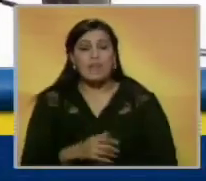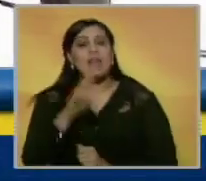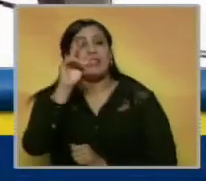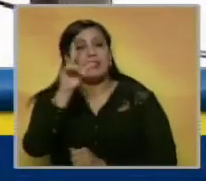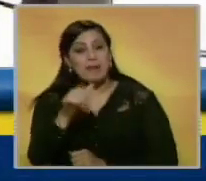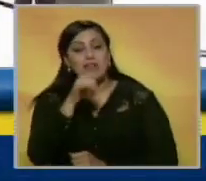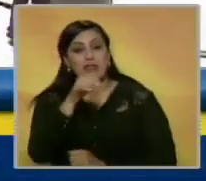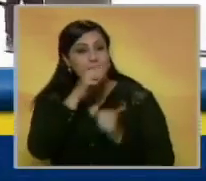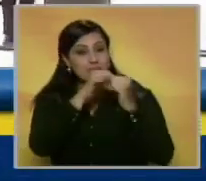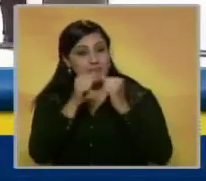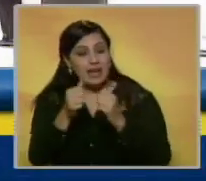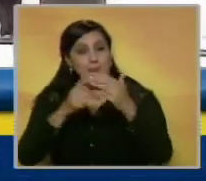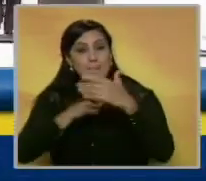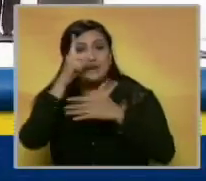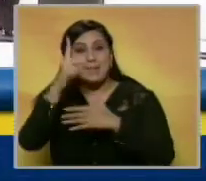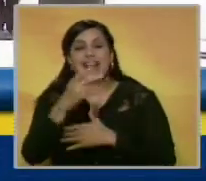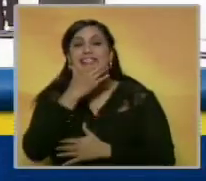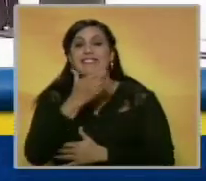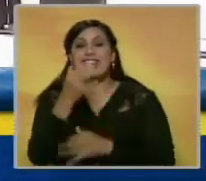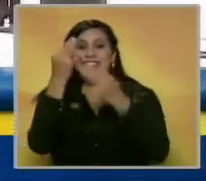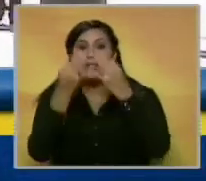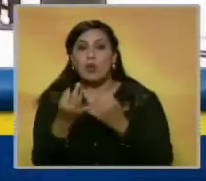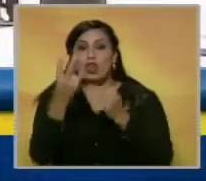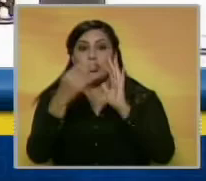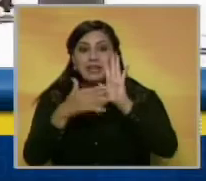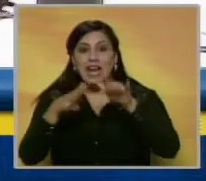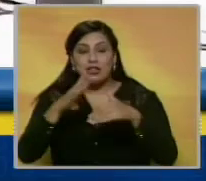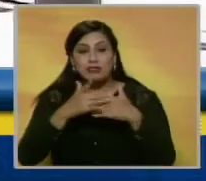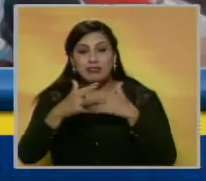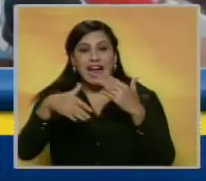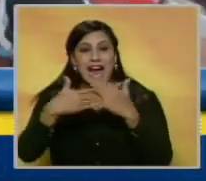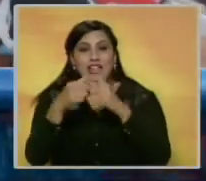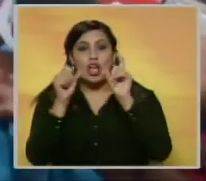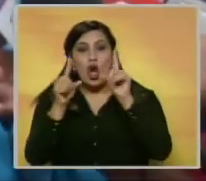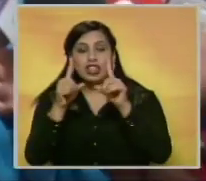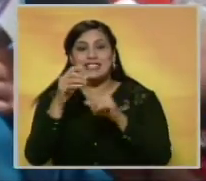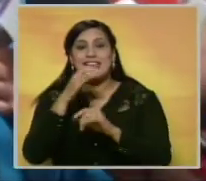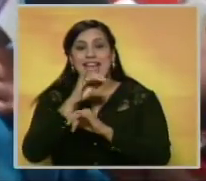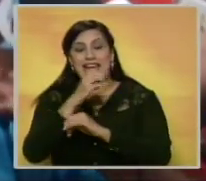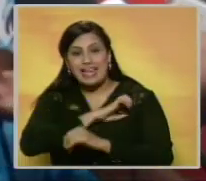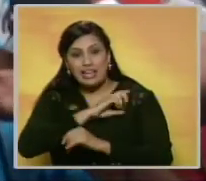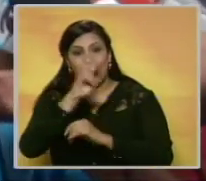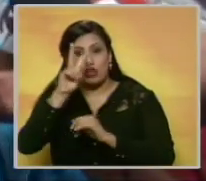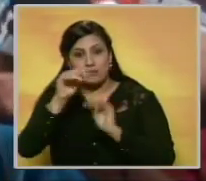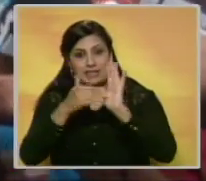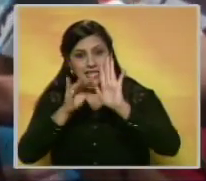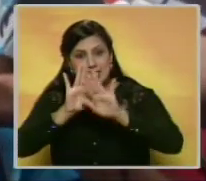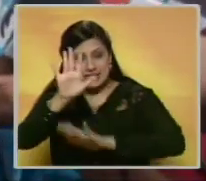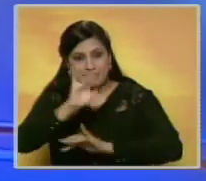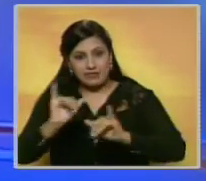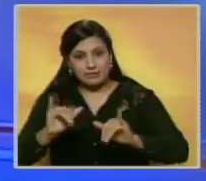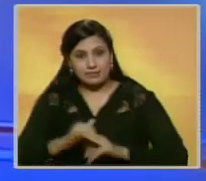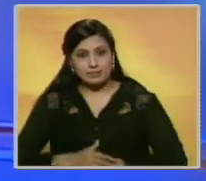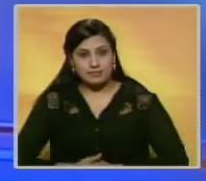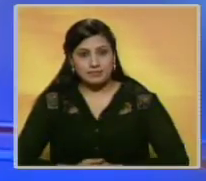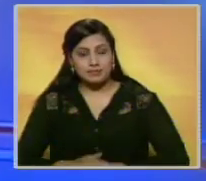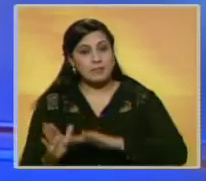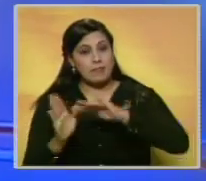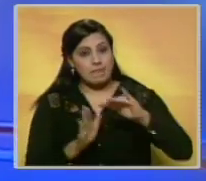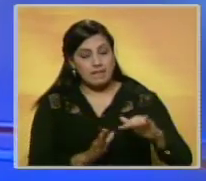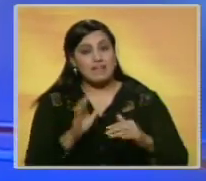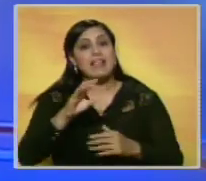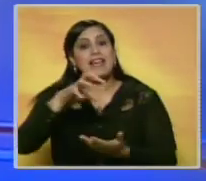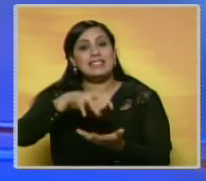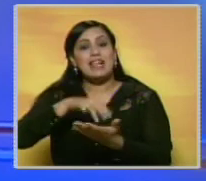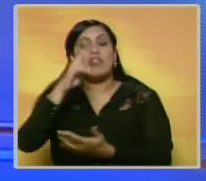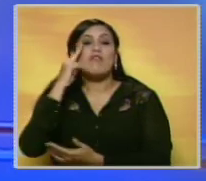Enfatizó además que el Plan Navidad Segura 2014 se extenderá hasta el 11 de enero de 2015. En el